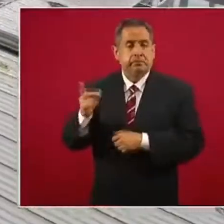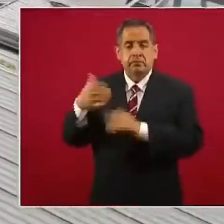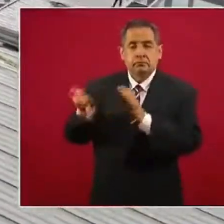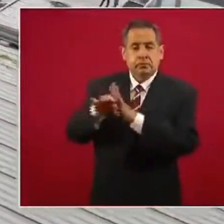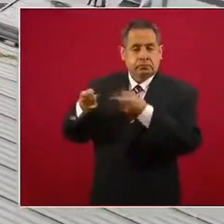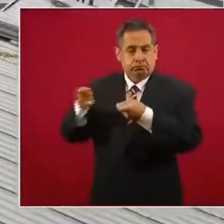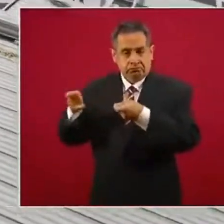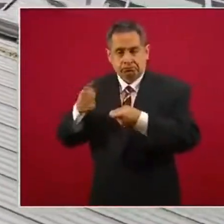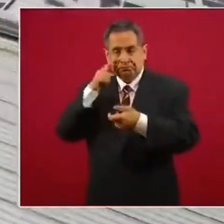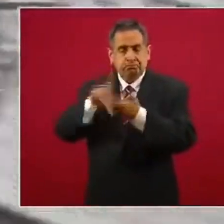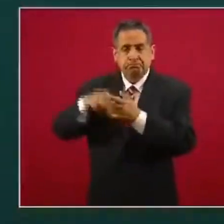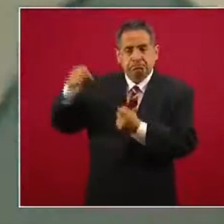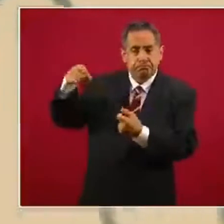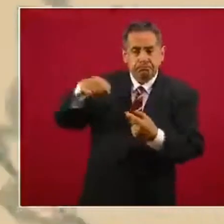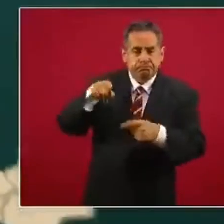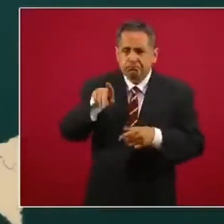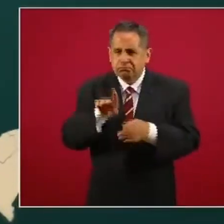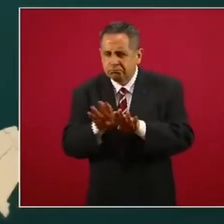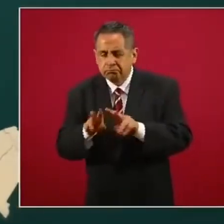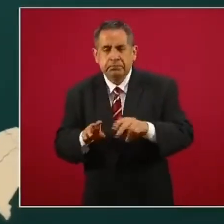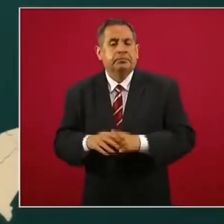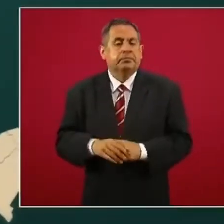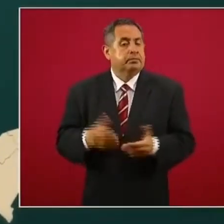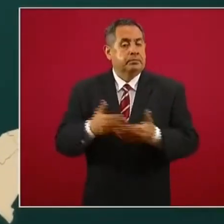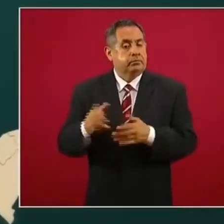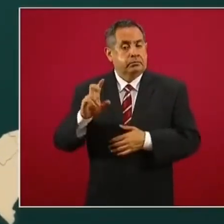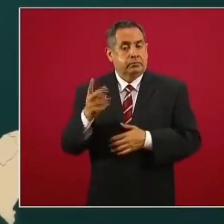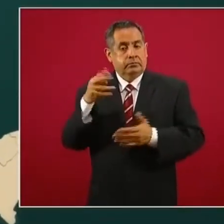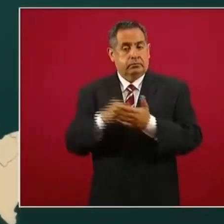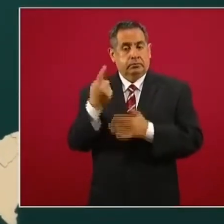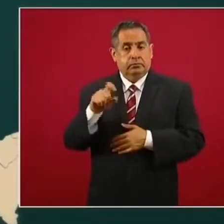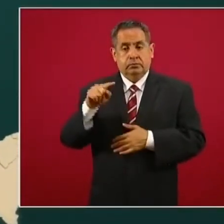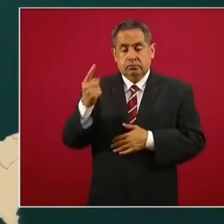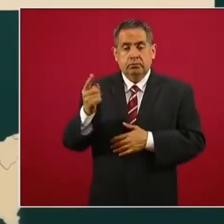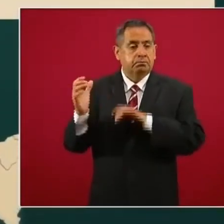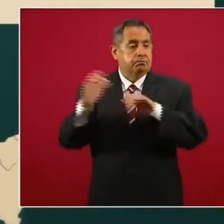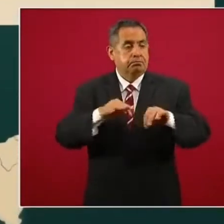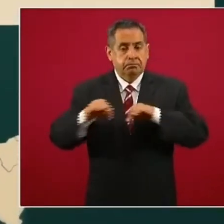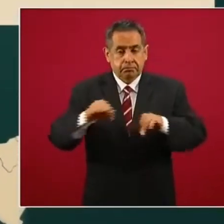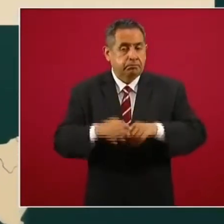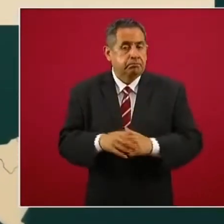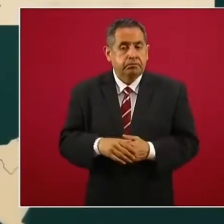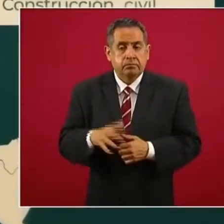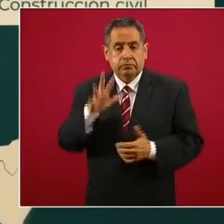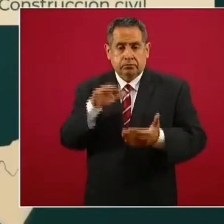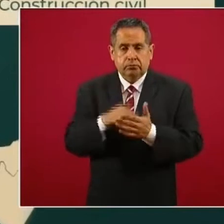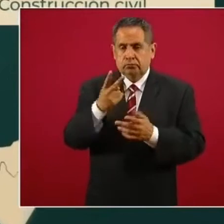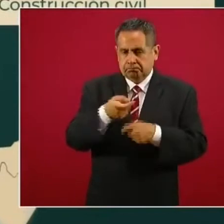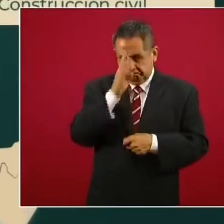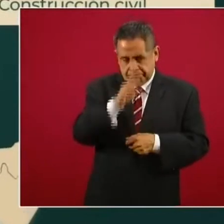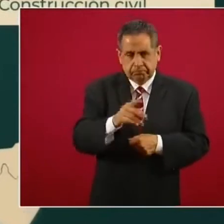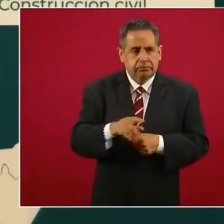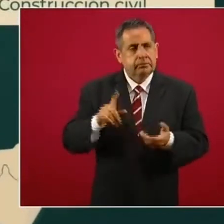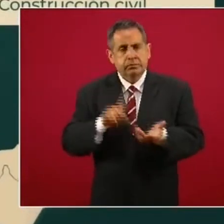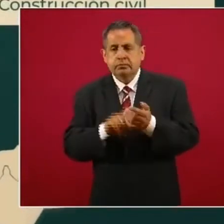y mantenimiento y satélite. Hasta hoy se han generado 34.101 empleos civiles, 5.002 directos y 29